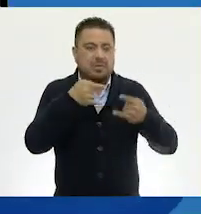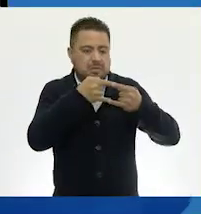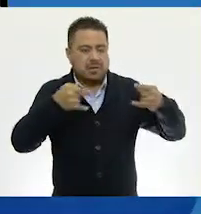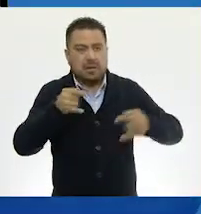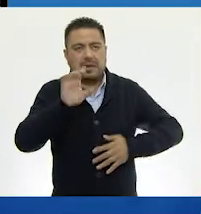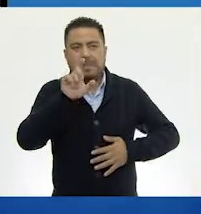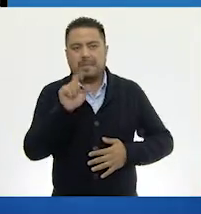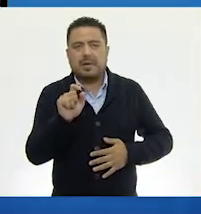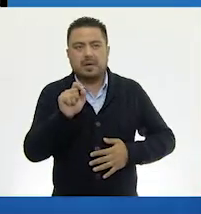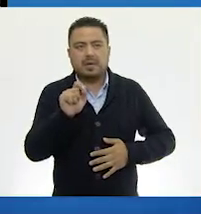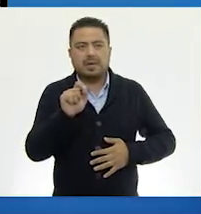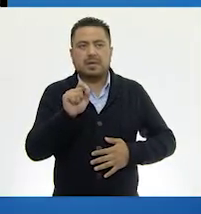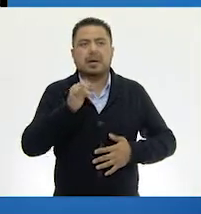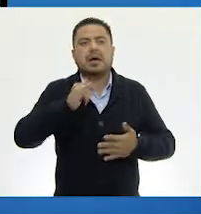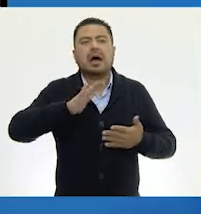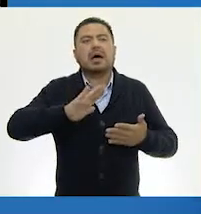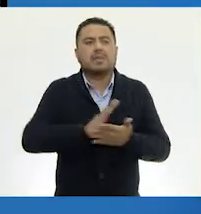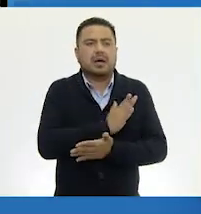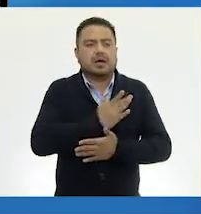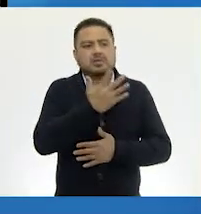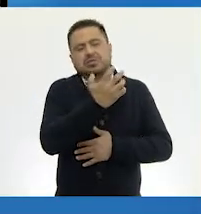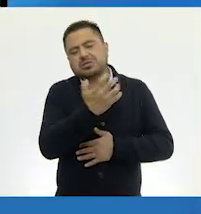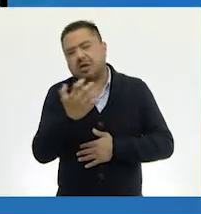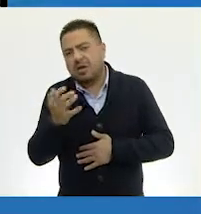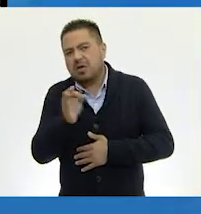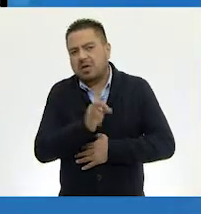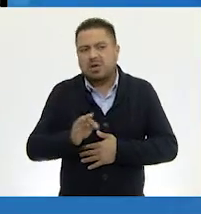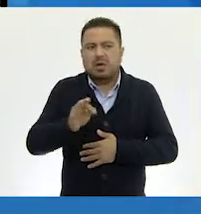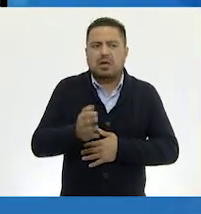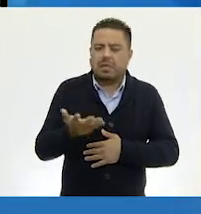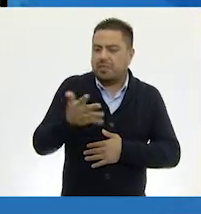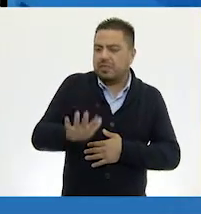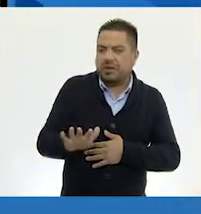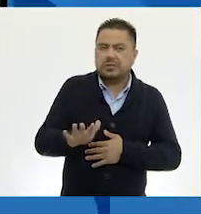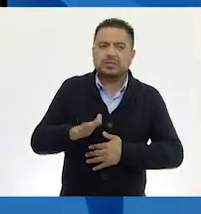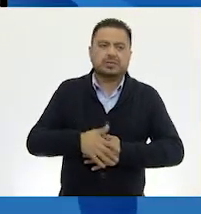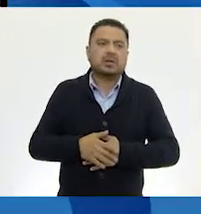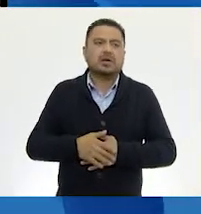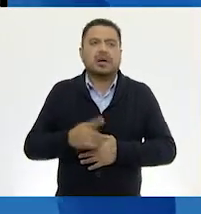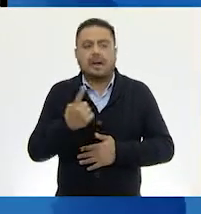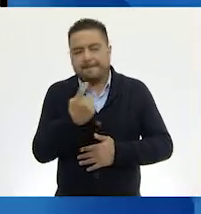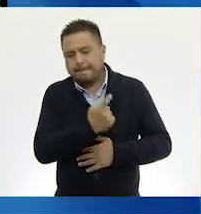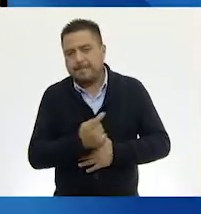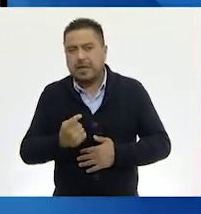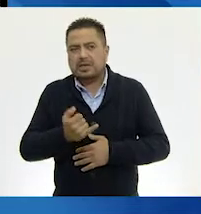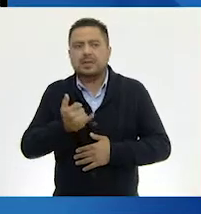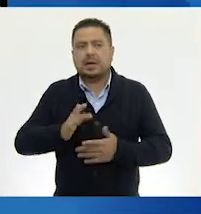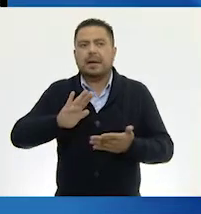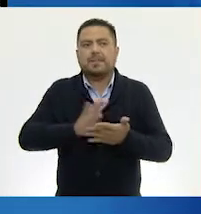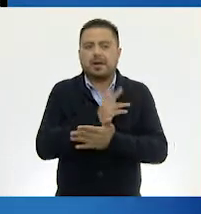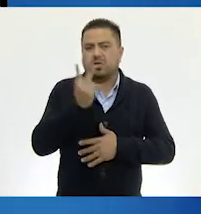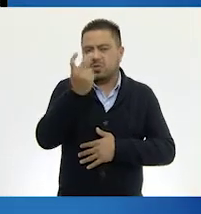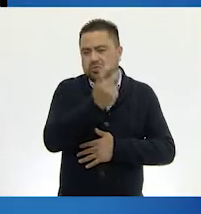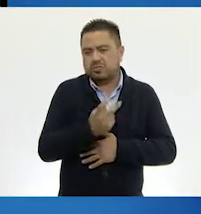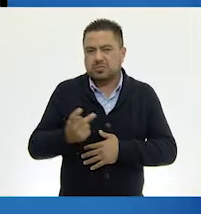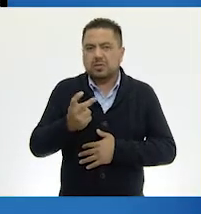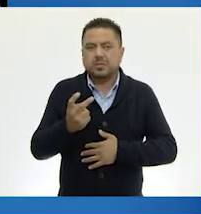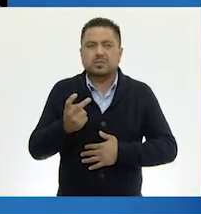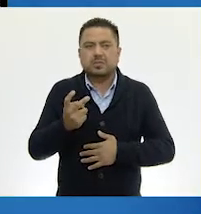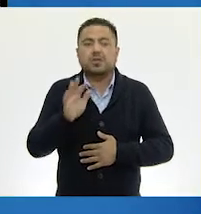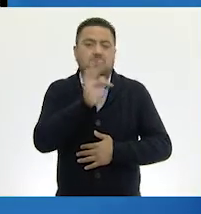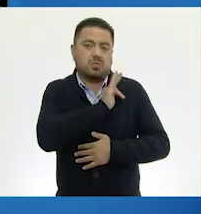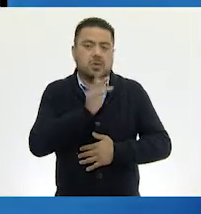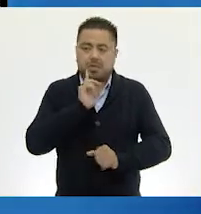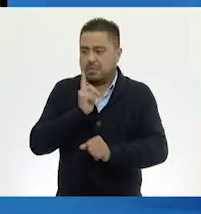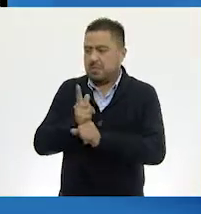20, ¿qué más puedo ver? Monedas de 5 pesos, de 10, monedas de 1 peso y monedas de 2 pesos. Y